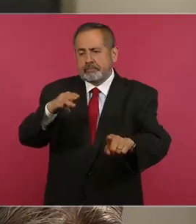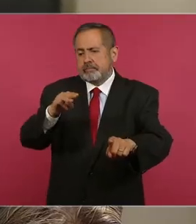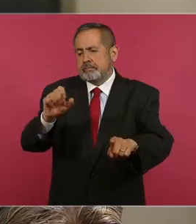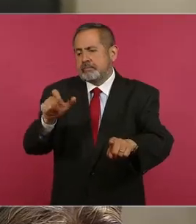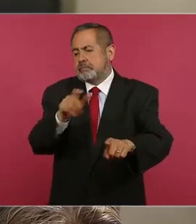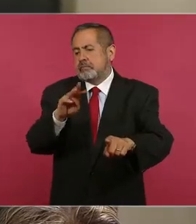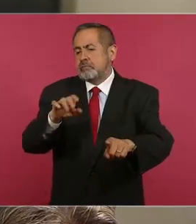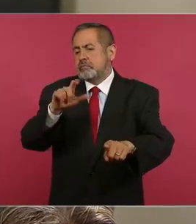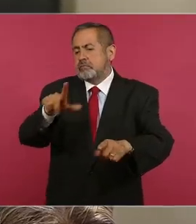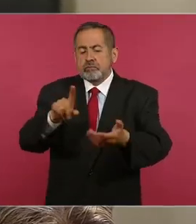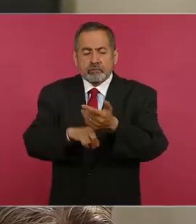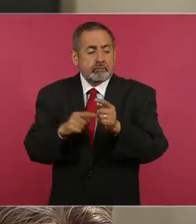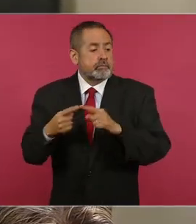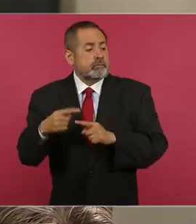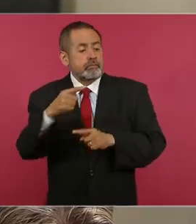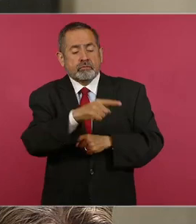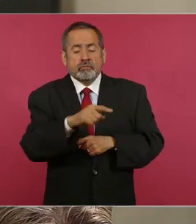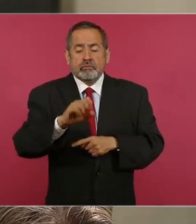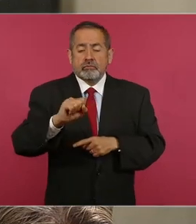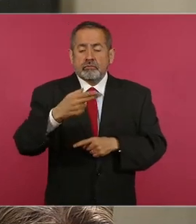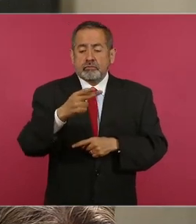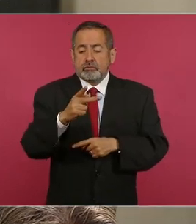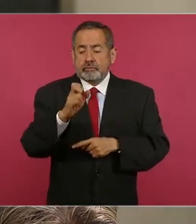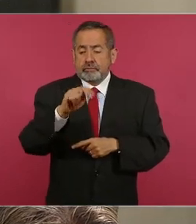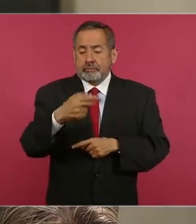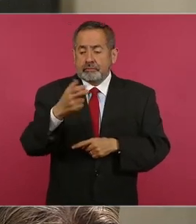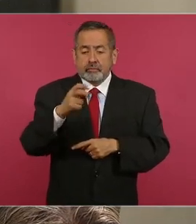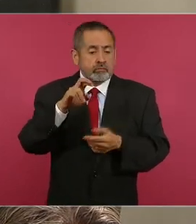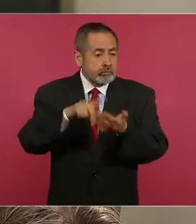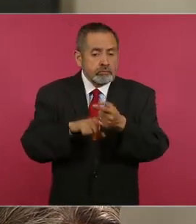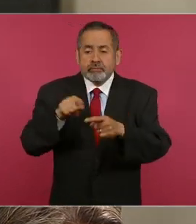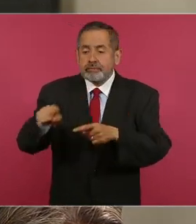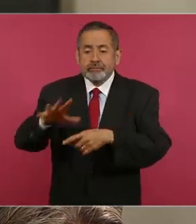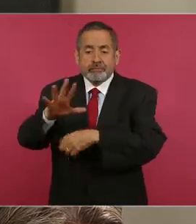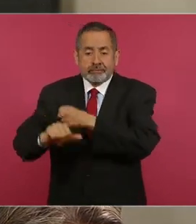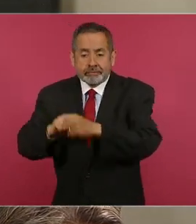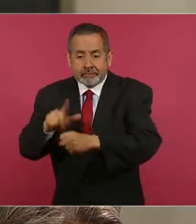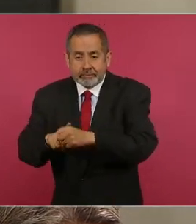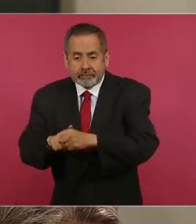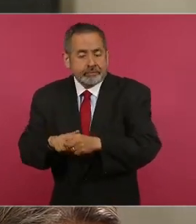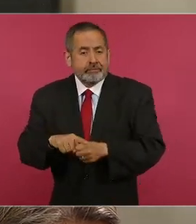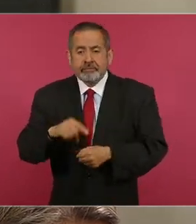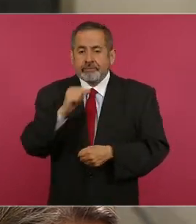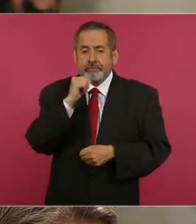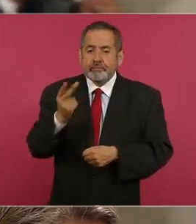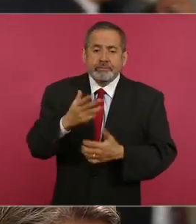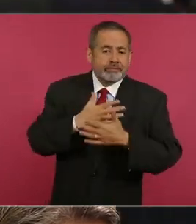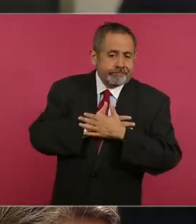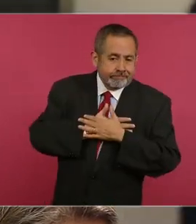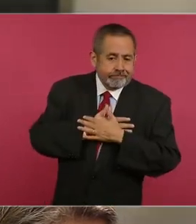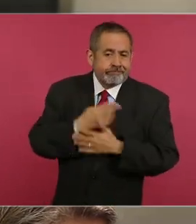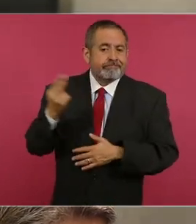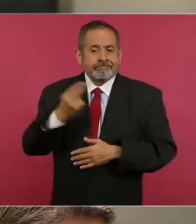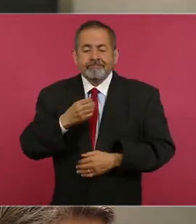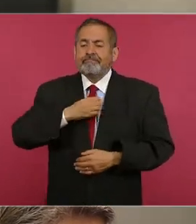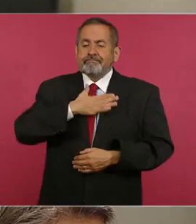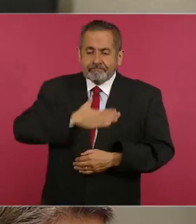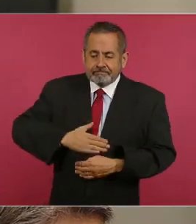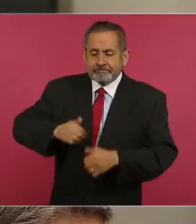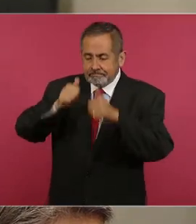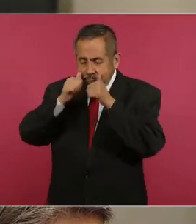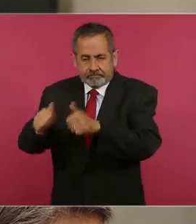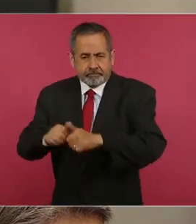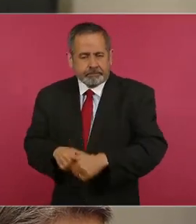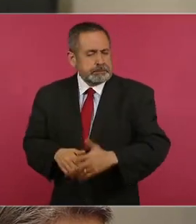alemán Arthur Schopenhauer, los animales no necesitan de nuestro amor, sino de justicia. Señor presidente, usted como